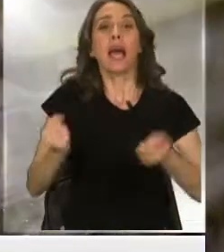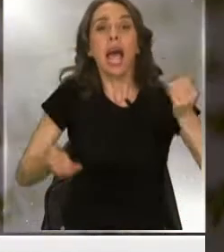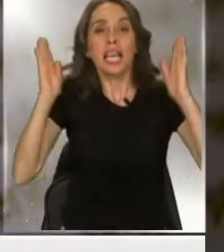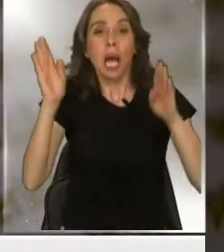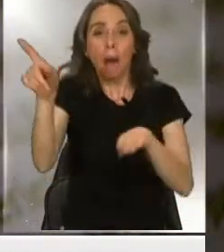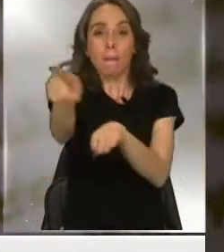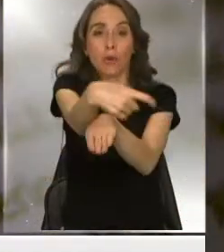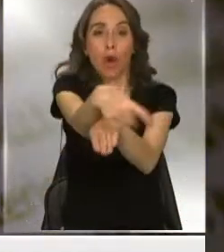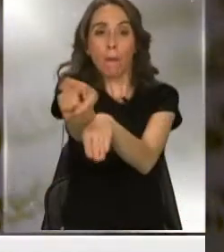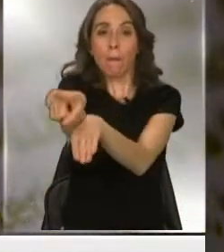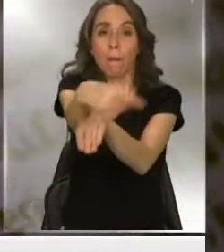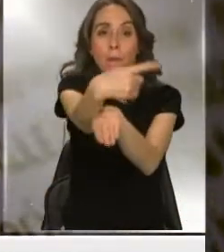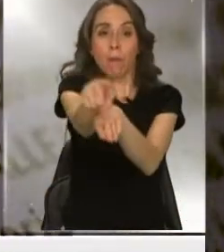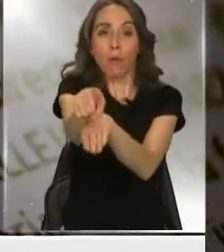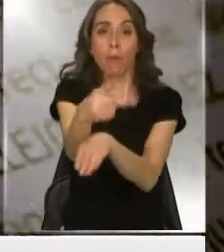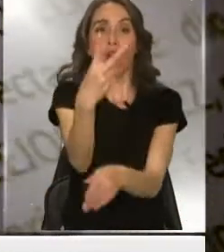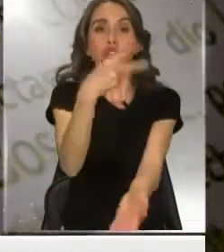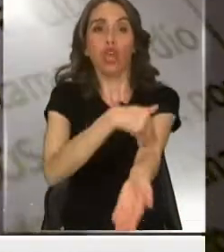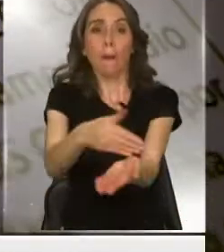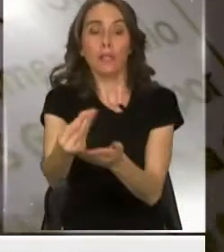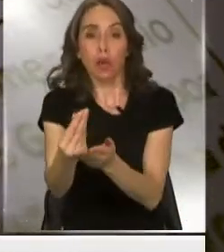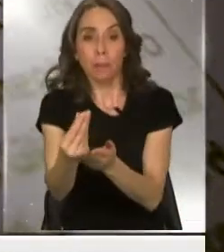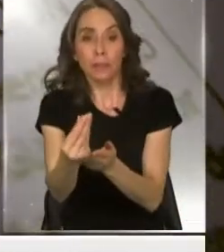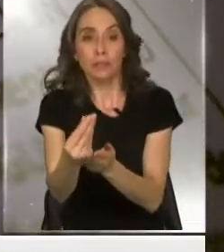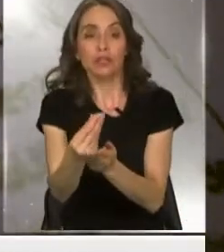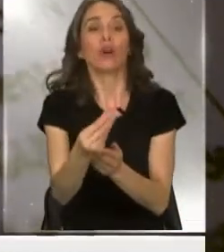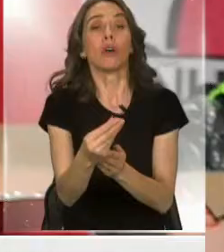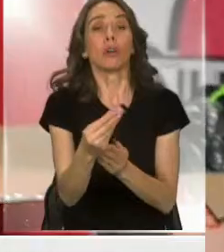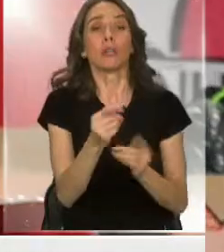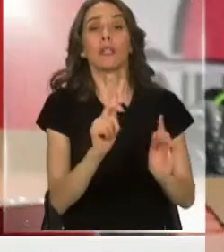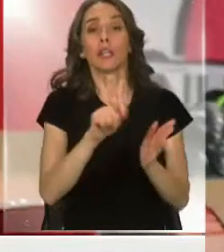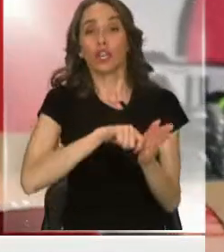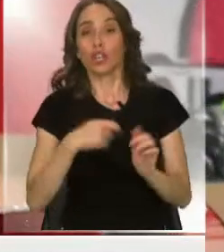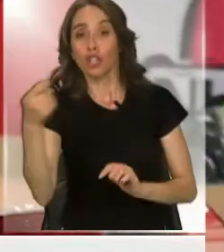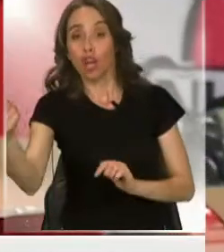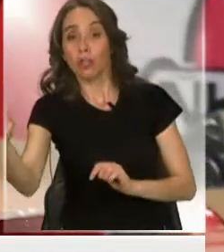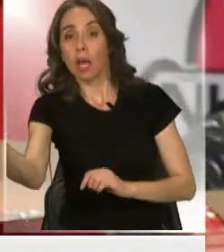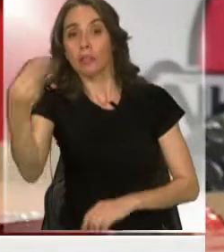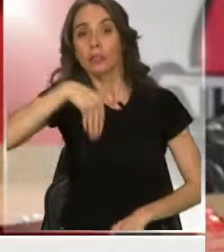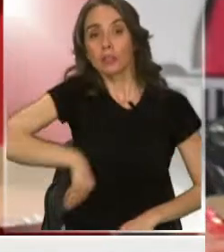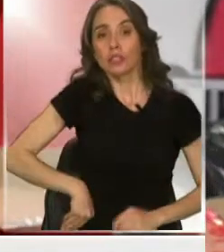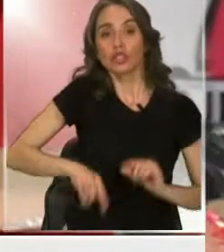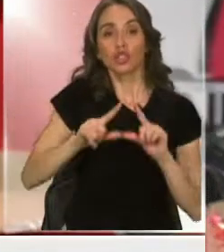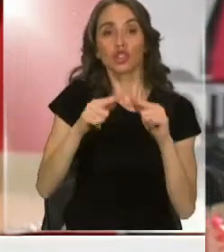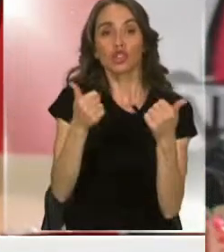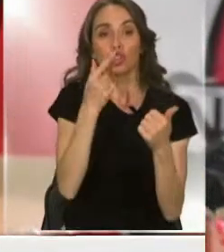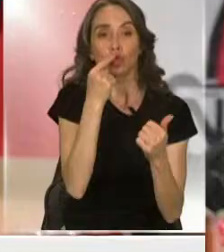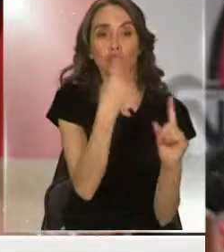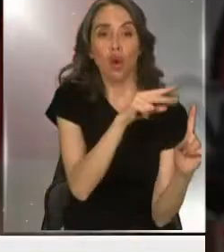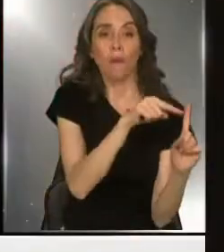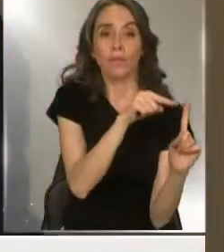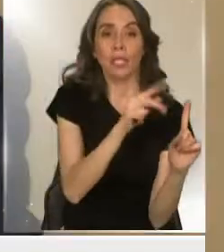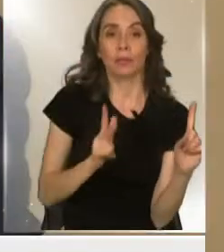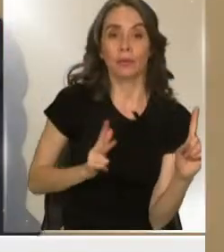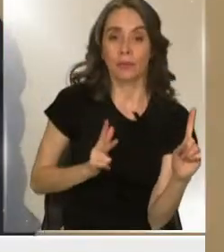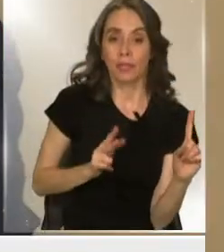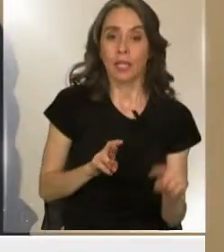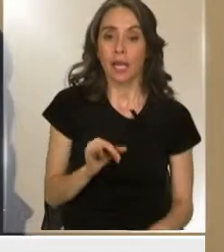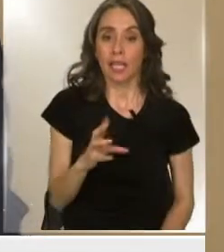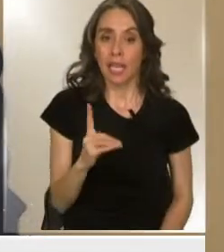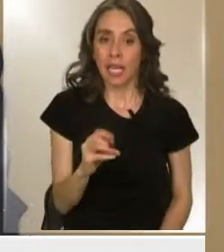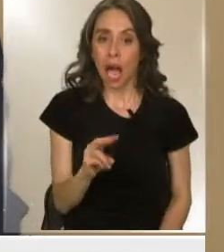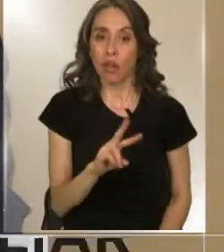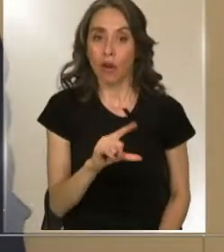casi dos millones de pesos que también habría beneficiado a uno de sus sobrinos. Ricardo Vallejos,